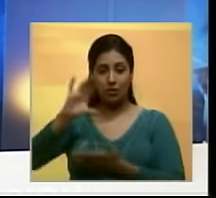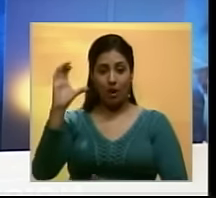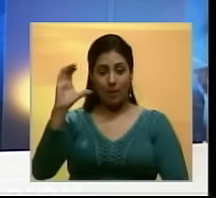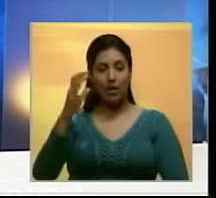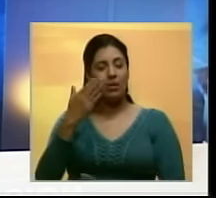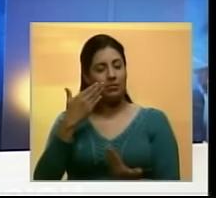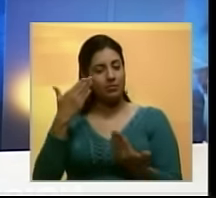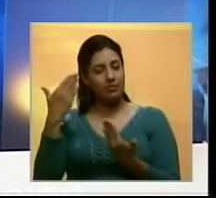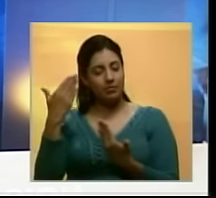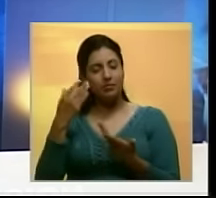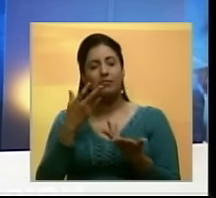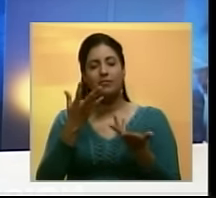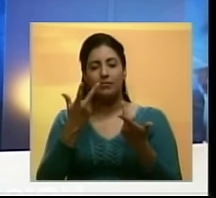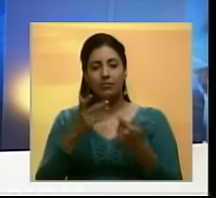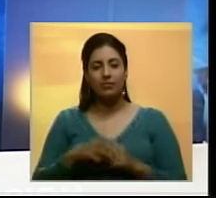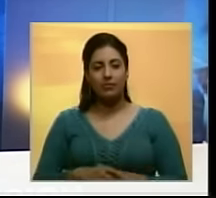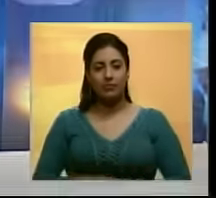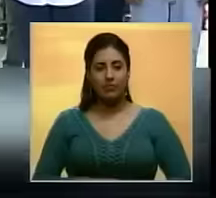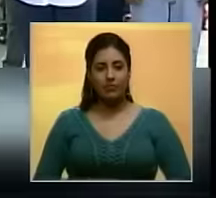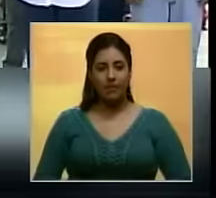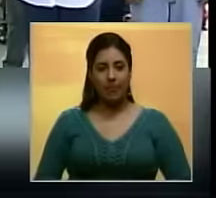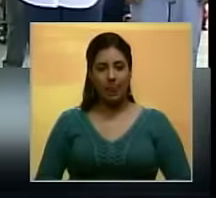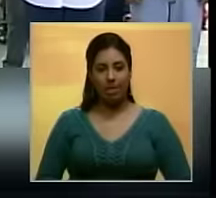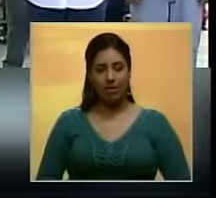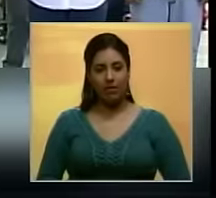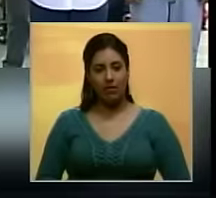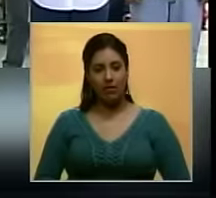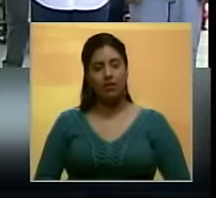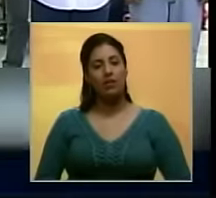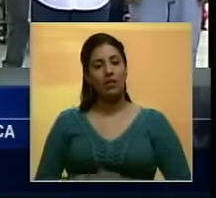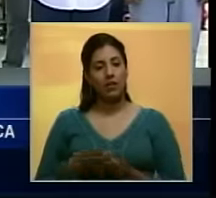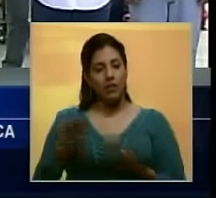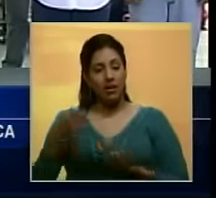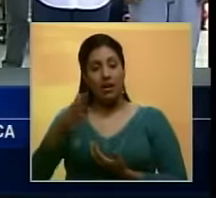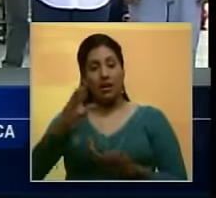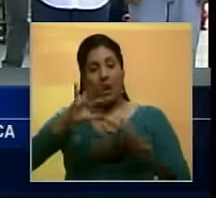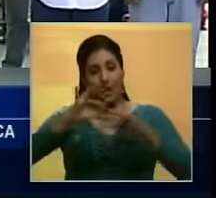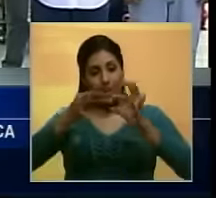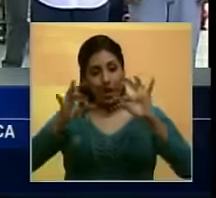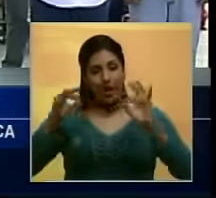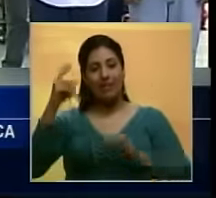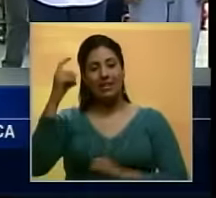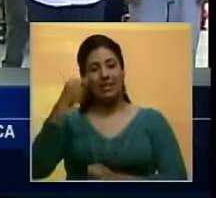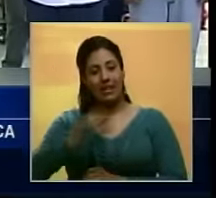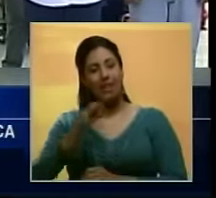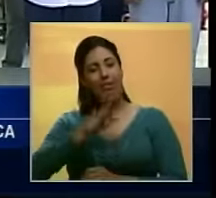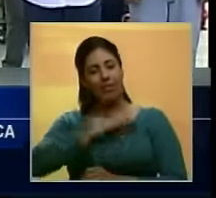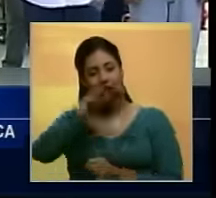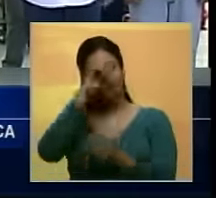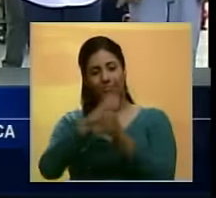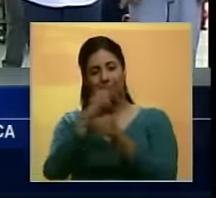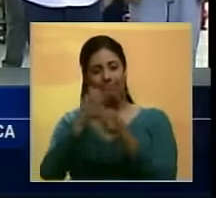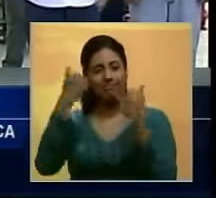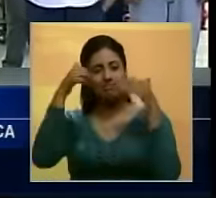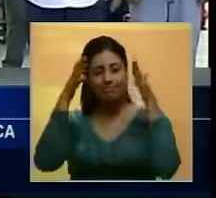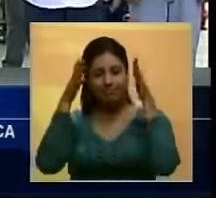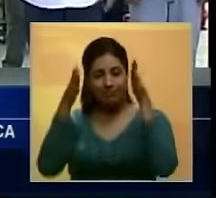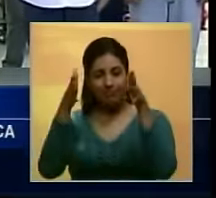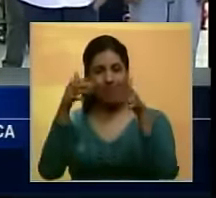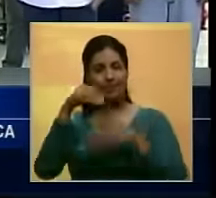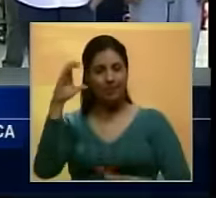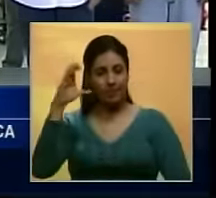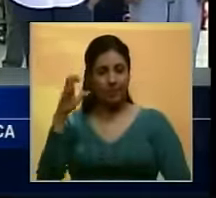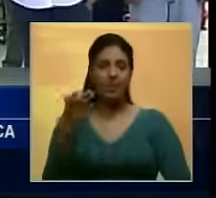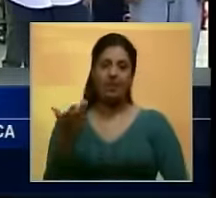Escuchemos parte de sus declaraciones El Paraíso siempre se ha destacado Por tener obras que han llamado la atención Aquí en la ciudad de